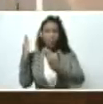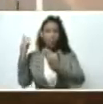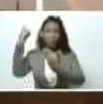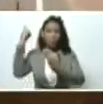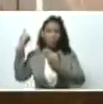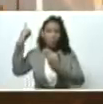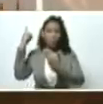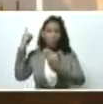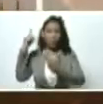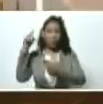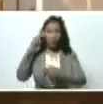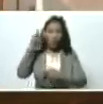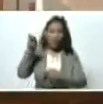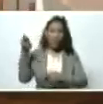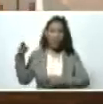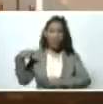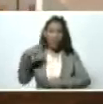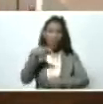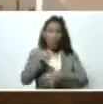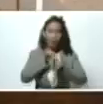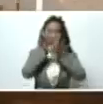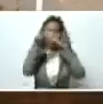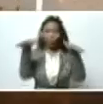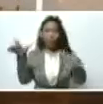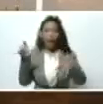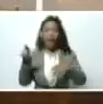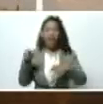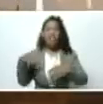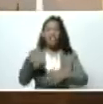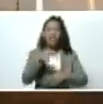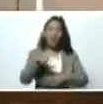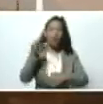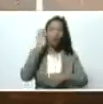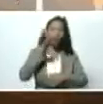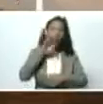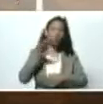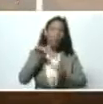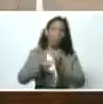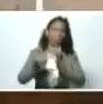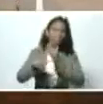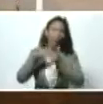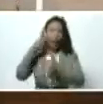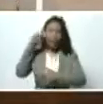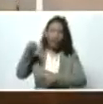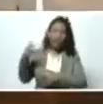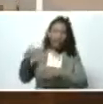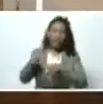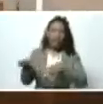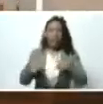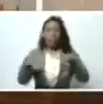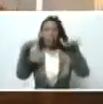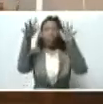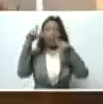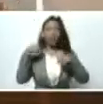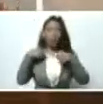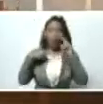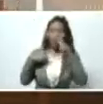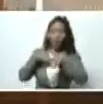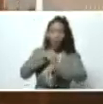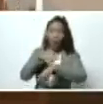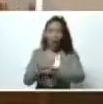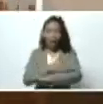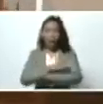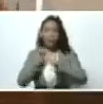las quebradas, se desbordó el guaire. Estuve viendo ahora, antes de empezar esta jornada de trabajo, este programa,